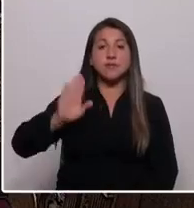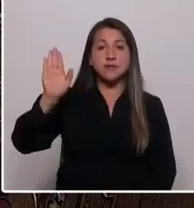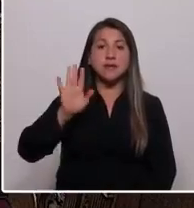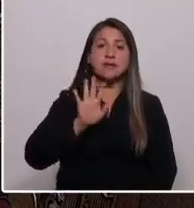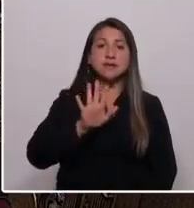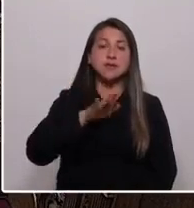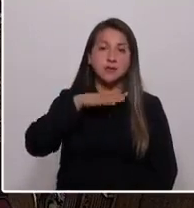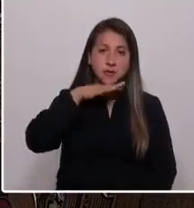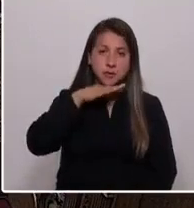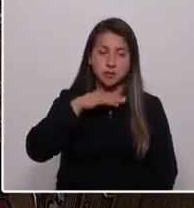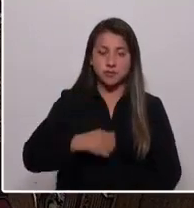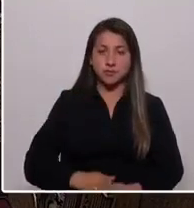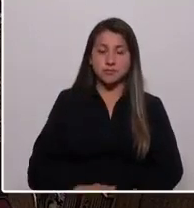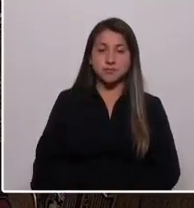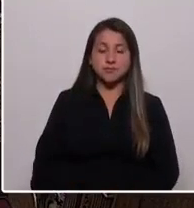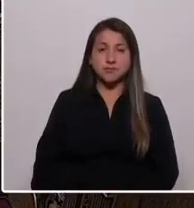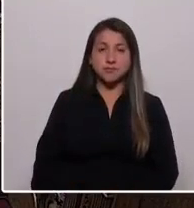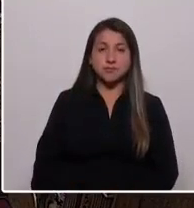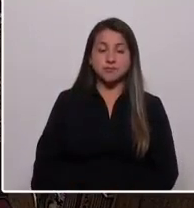Minutos.